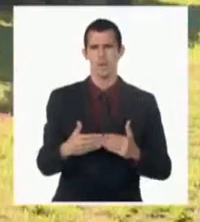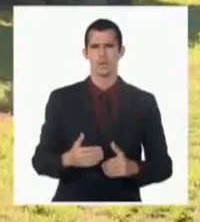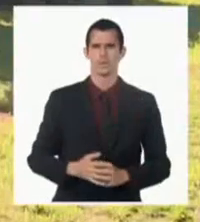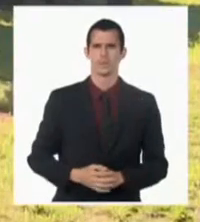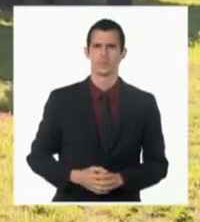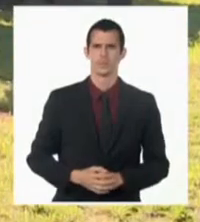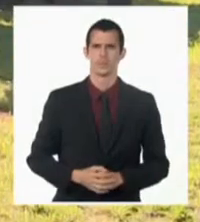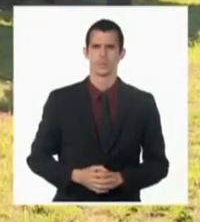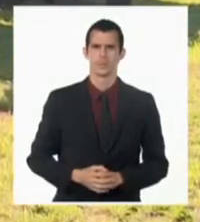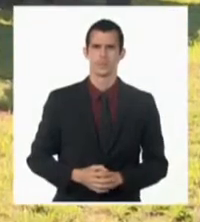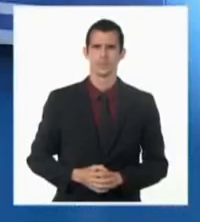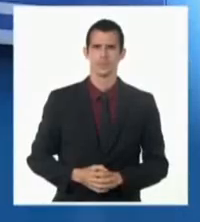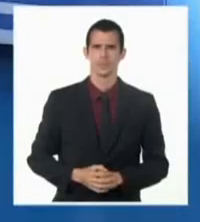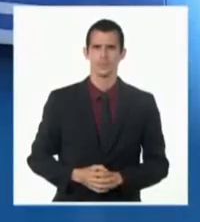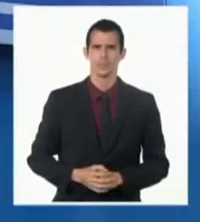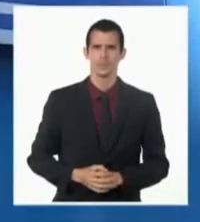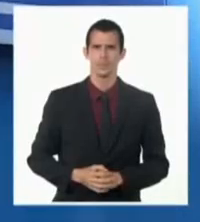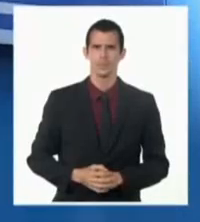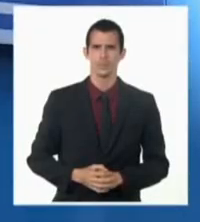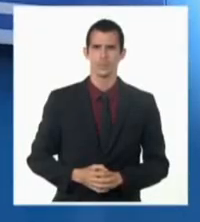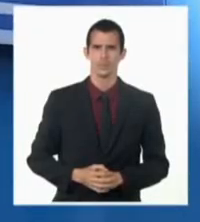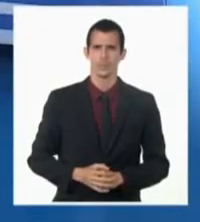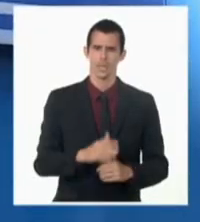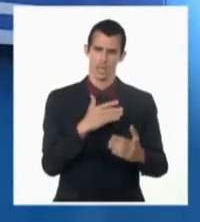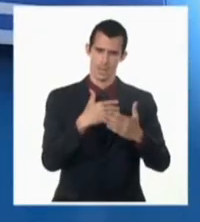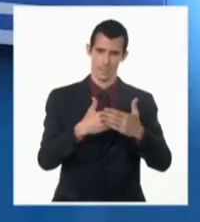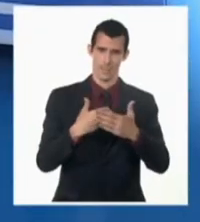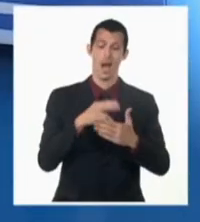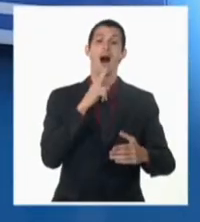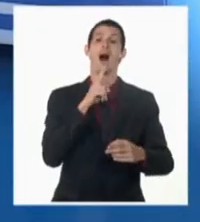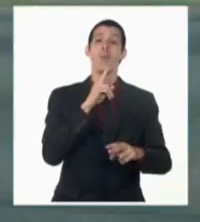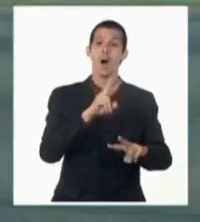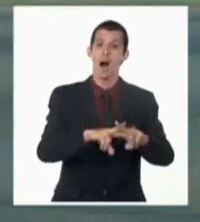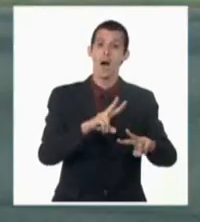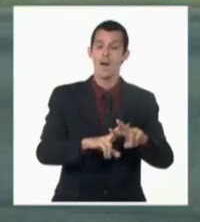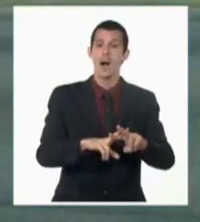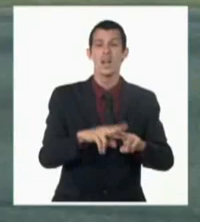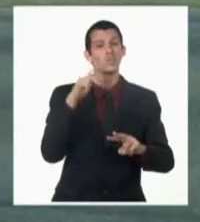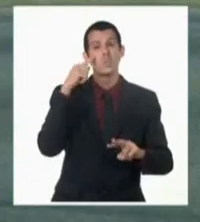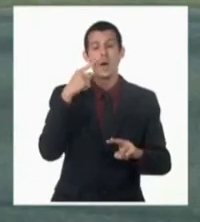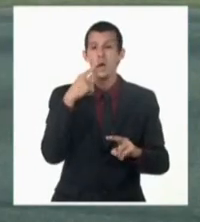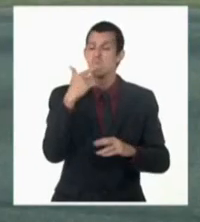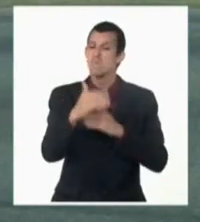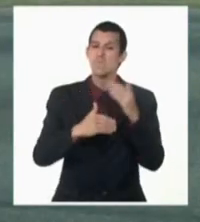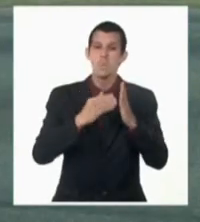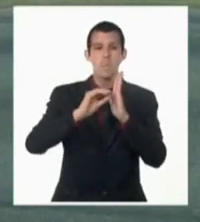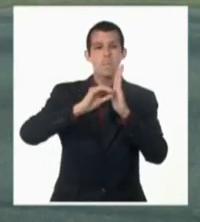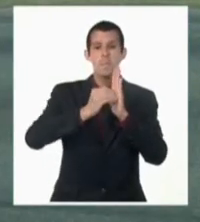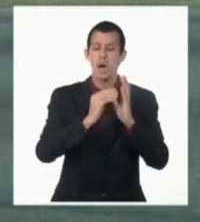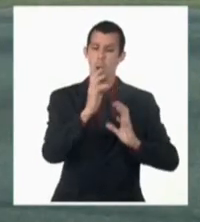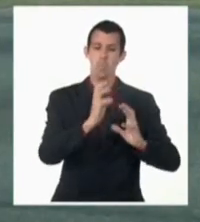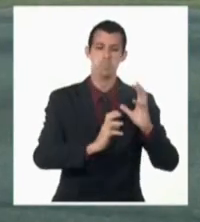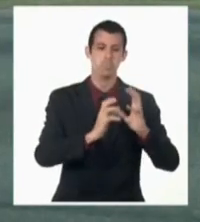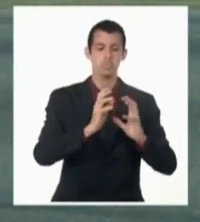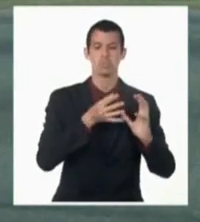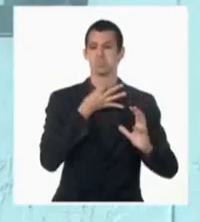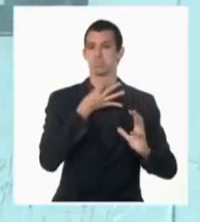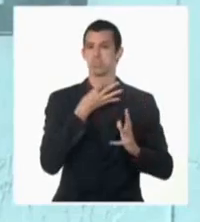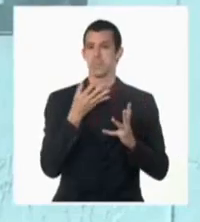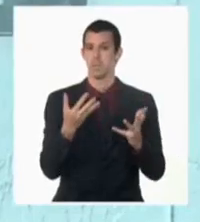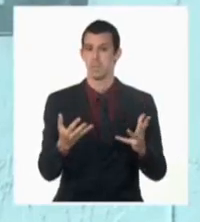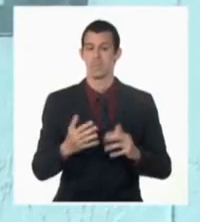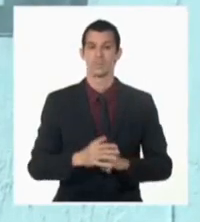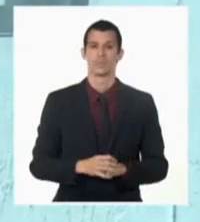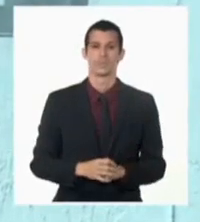Aguas de la Habana ante un déficit en el bombeo. Afectaciones tecnológicas impiden